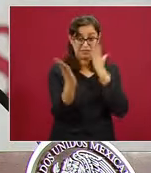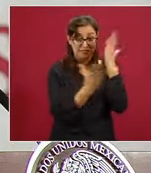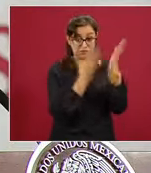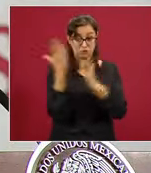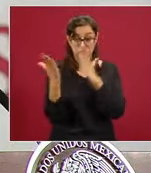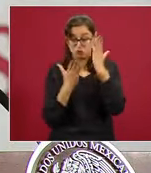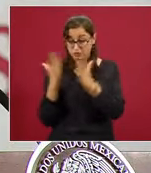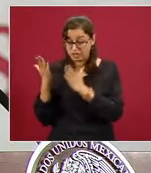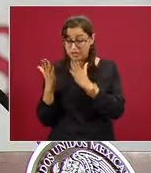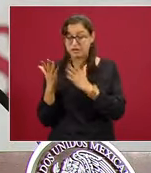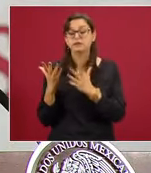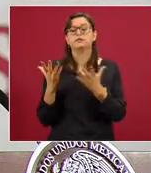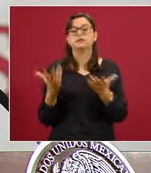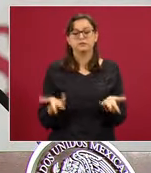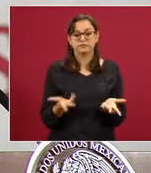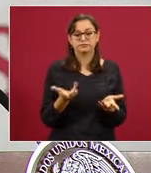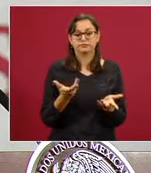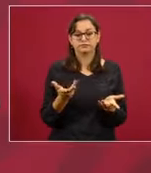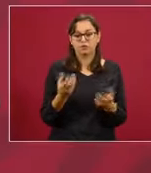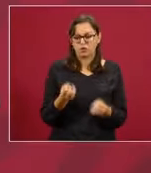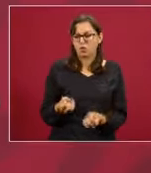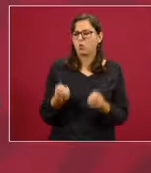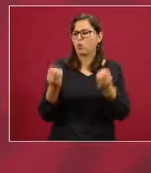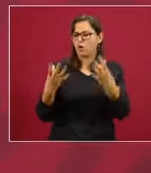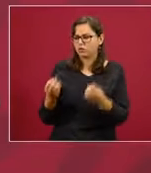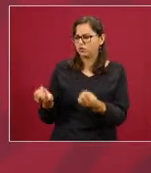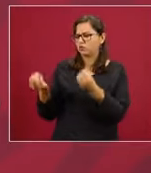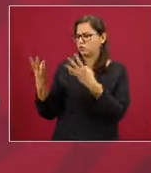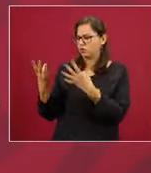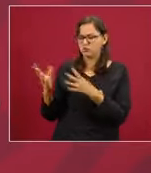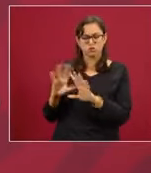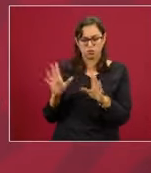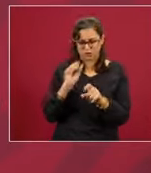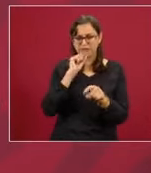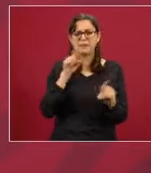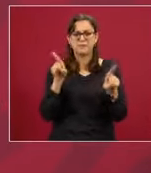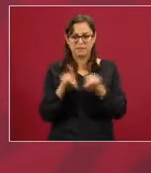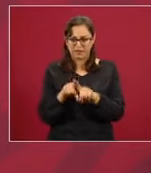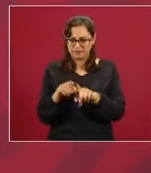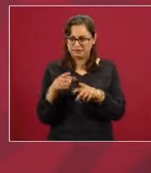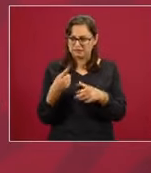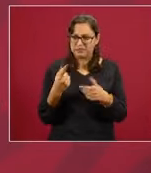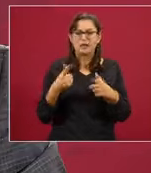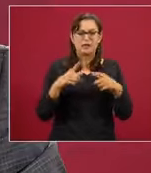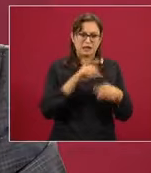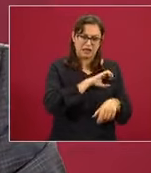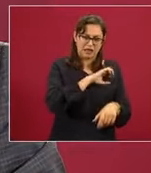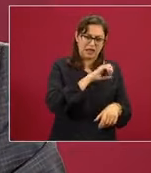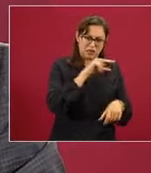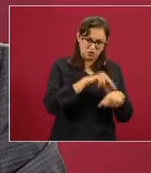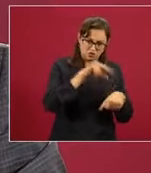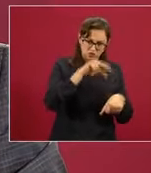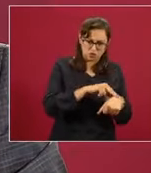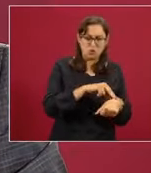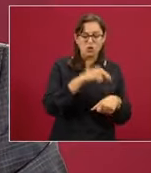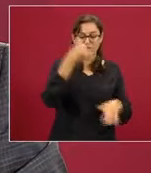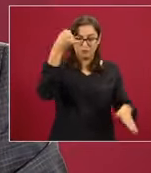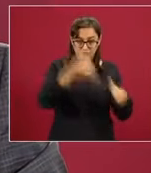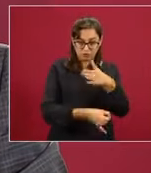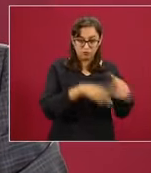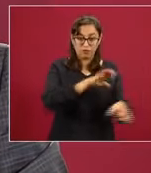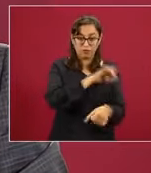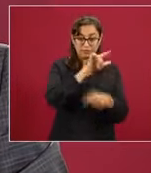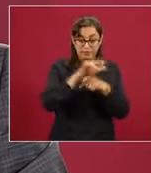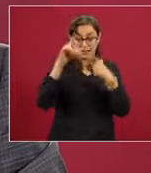sino estos faltantes específicos de las especialidades médicas y también de enfermería, desde luego, vamos a tener